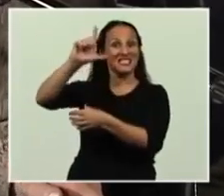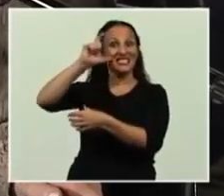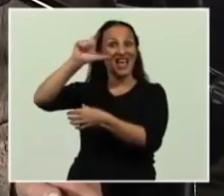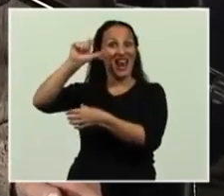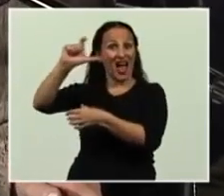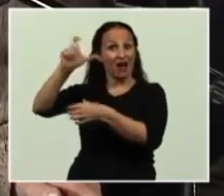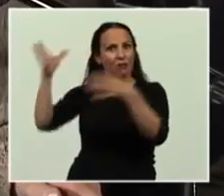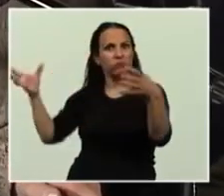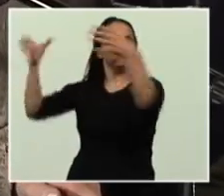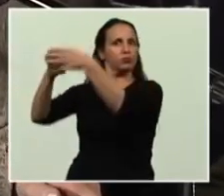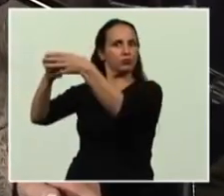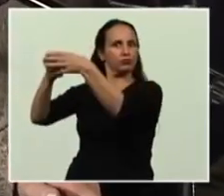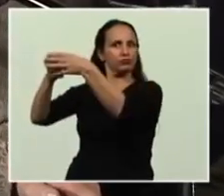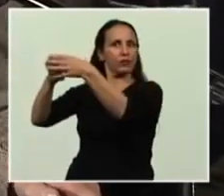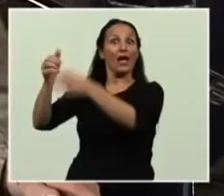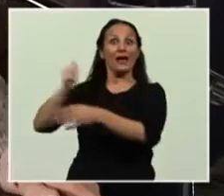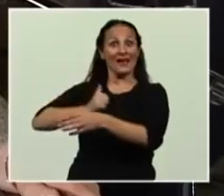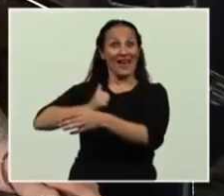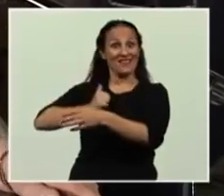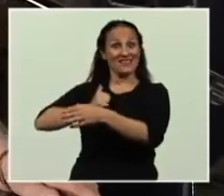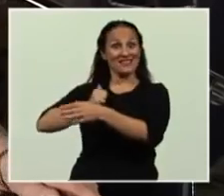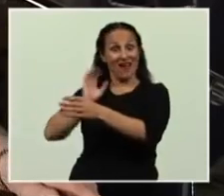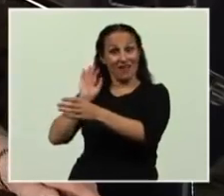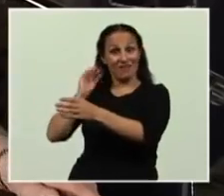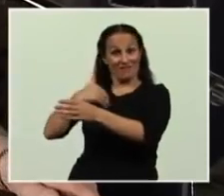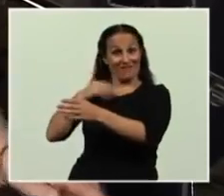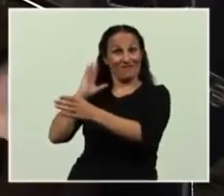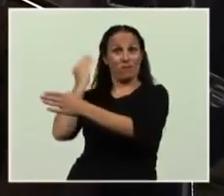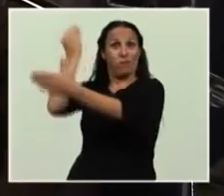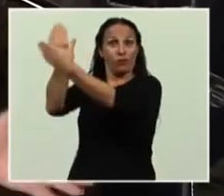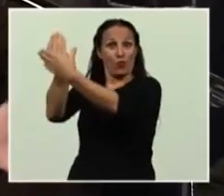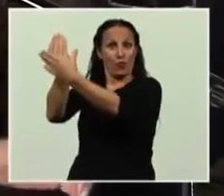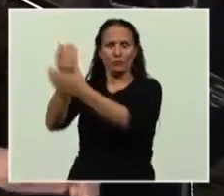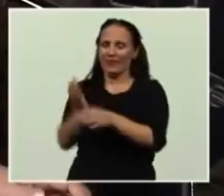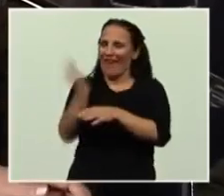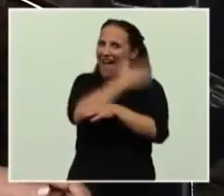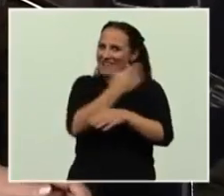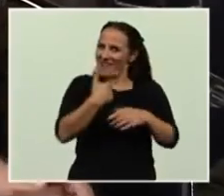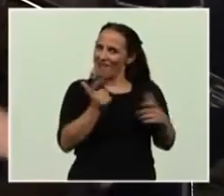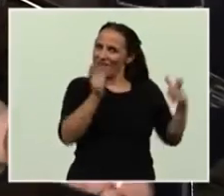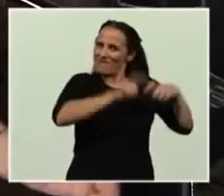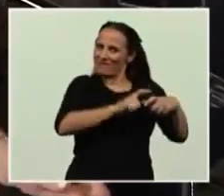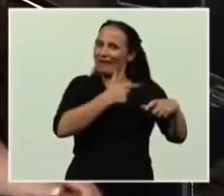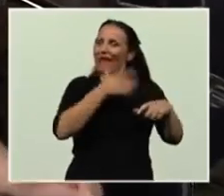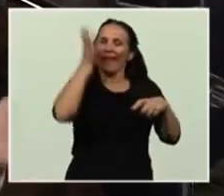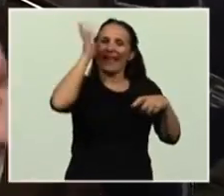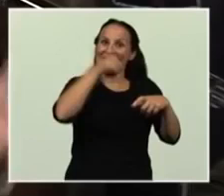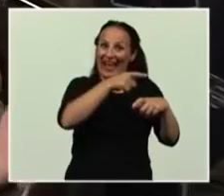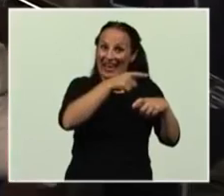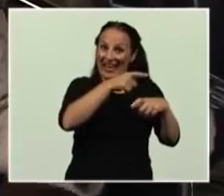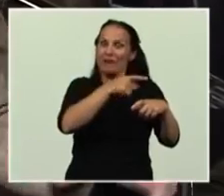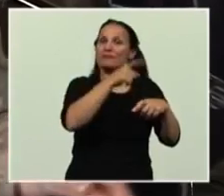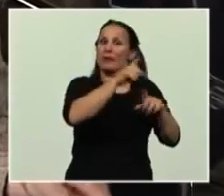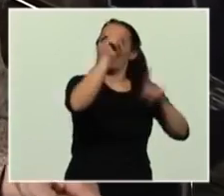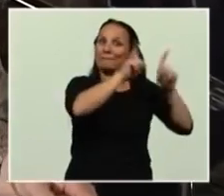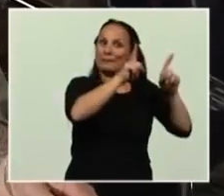Allí nuestro Canciller, con quien hasta ayer estuve en Italia, partió